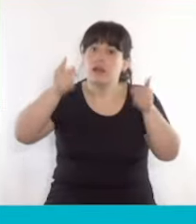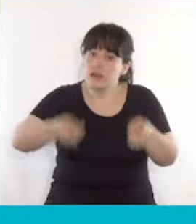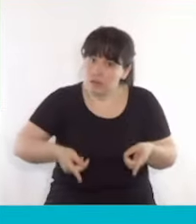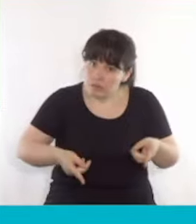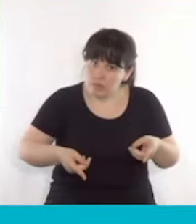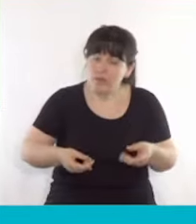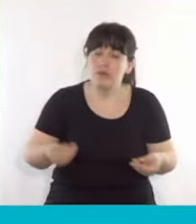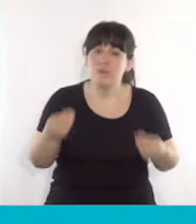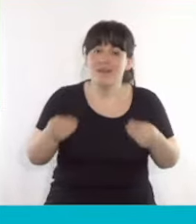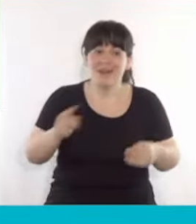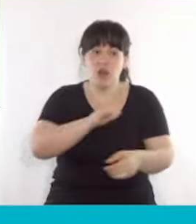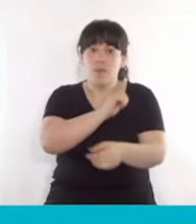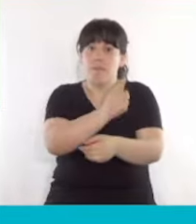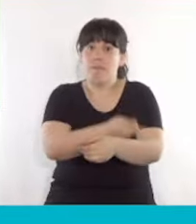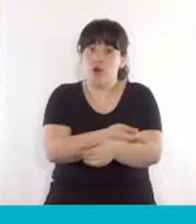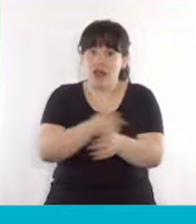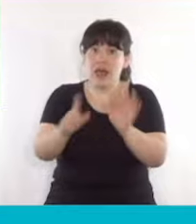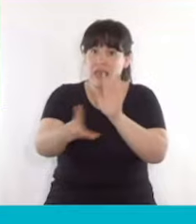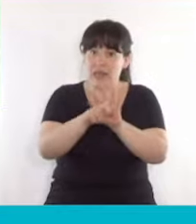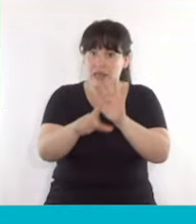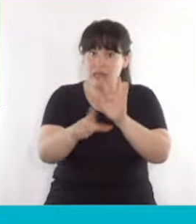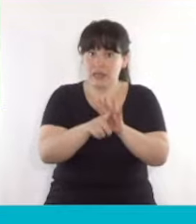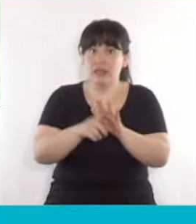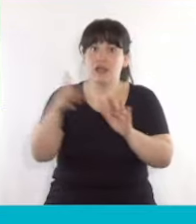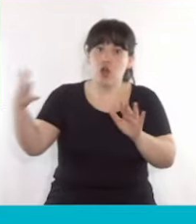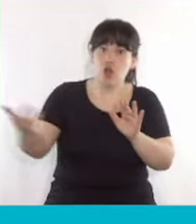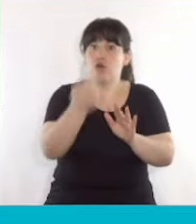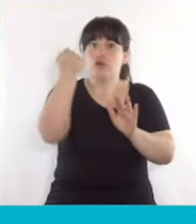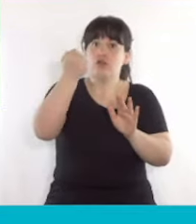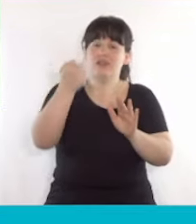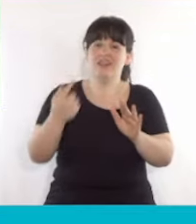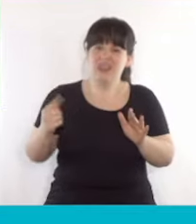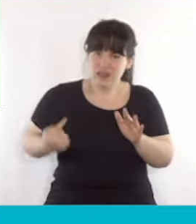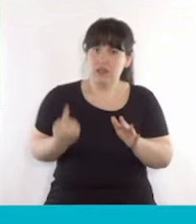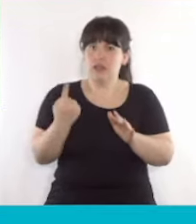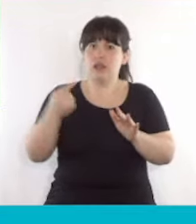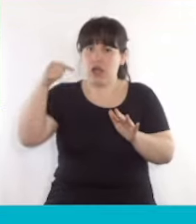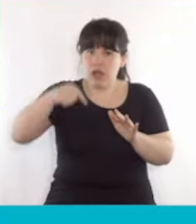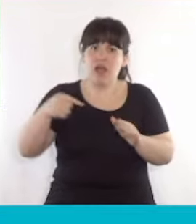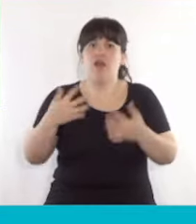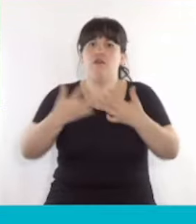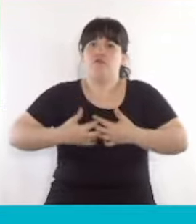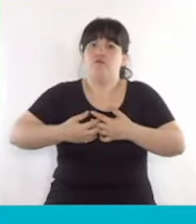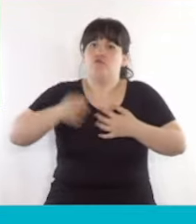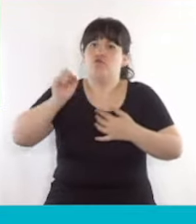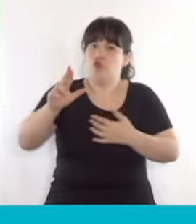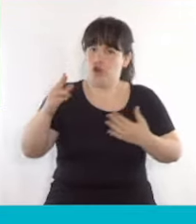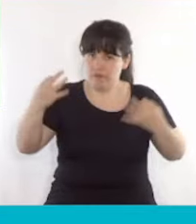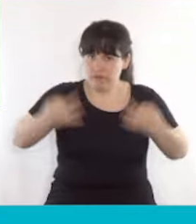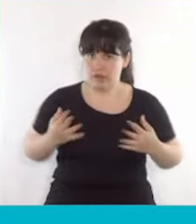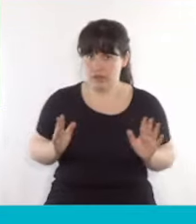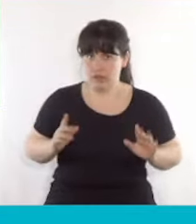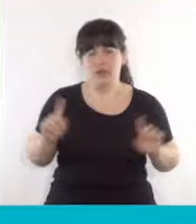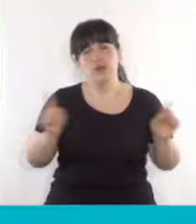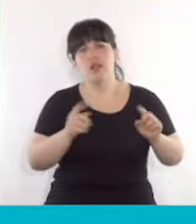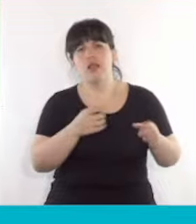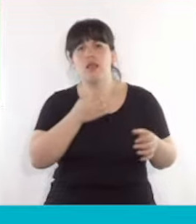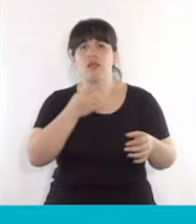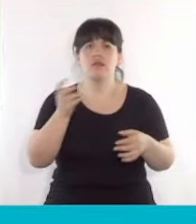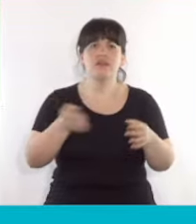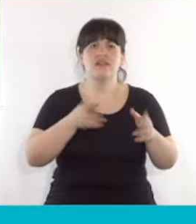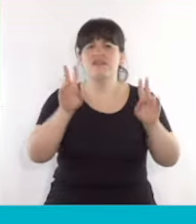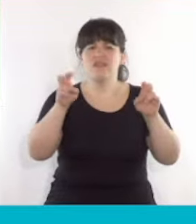para que este poder legislativo recupere las postestades y la dignidad propia de su función, dejando de avalar por razones